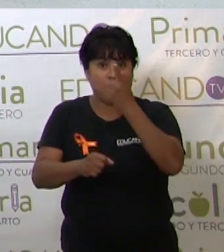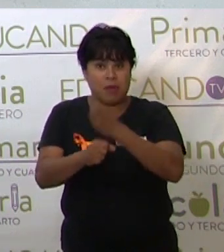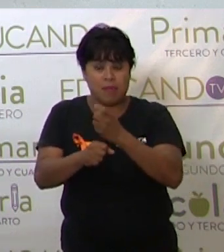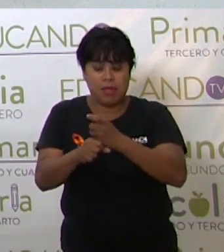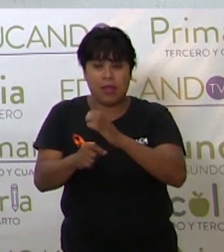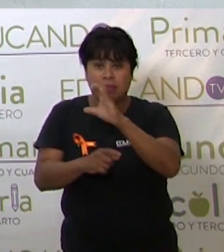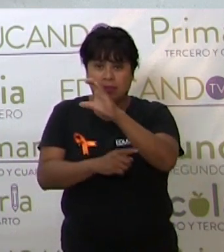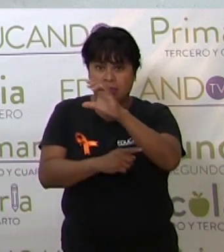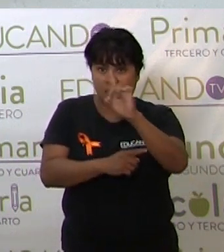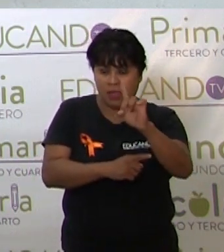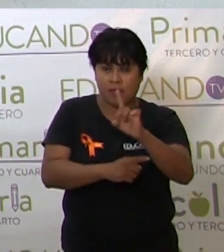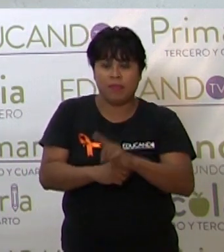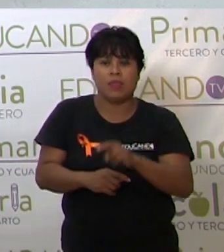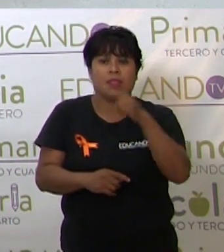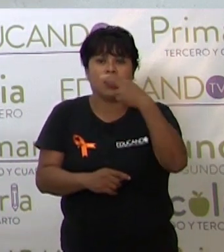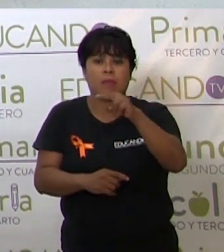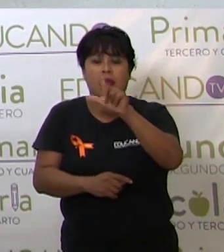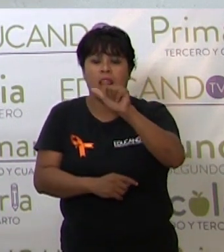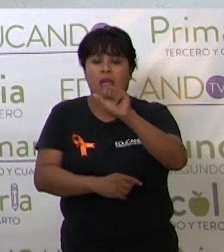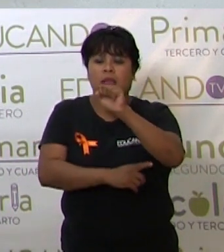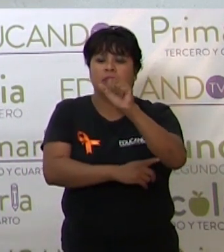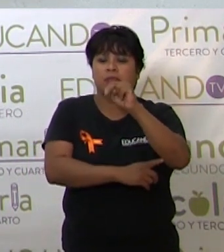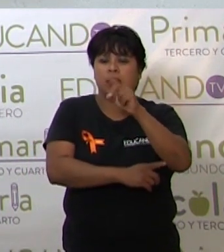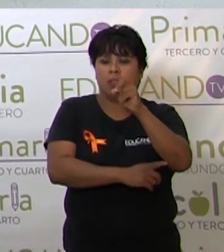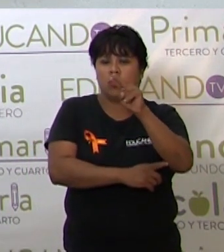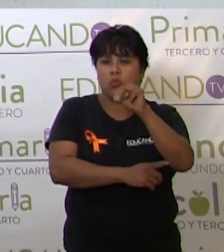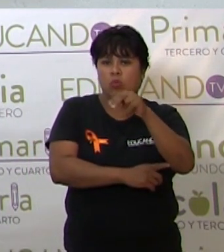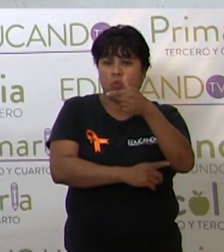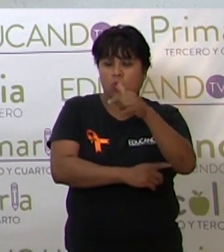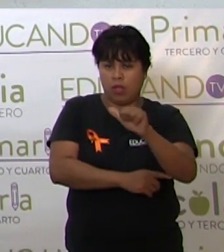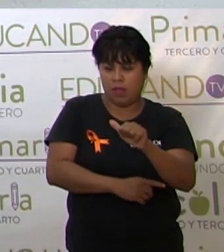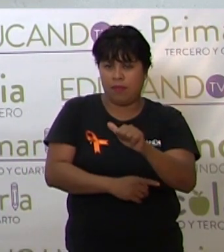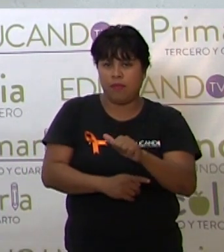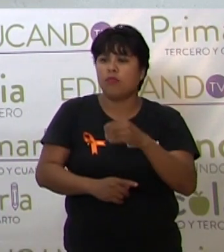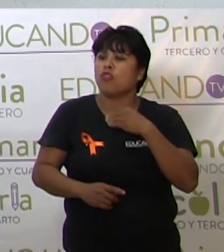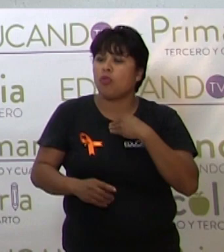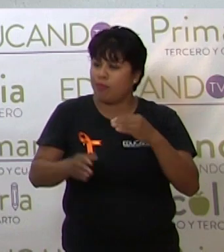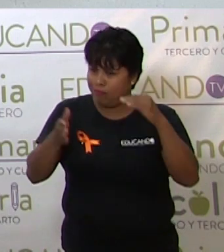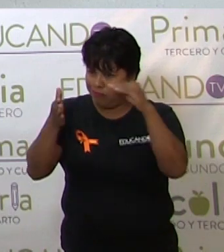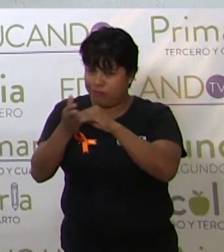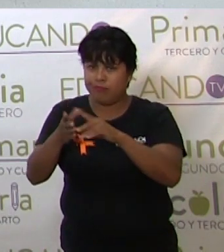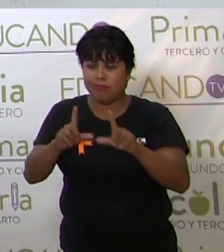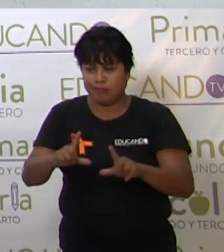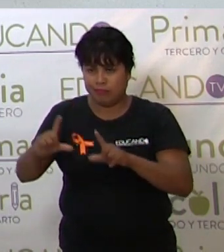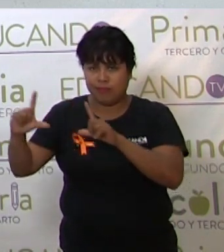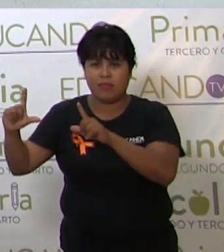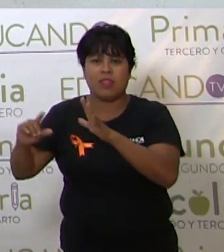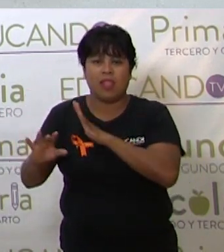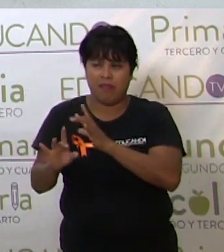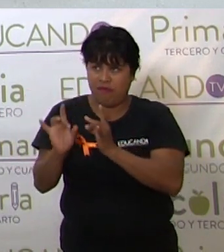llamado La Sandunga. Entonces, puse el nodo, puse el texto, y además aquí hay una flecha.